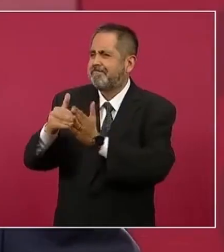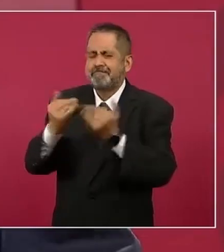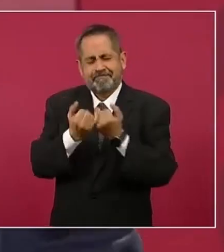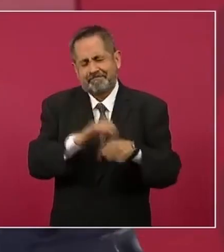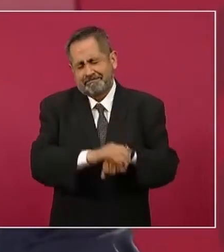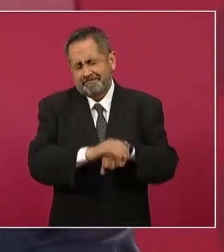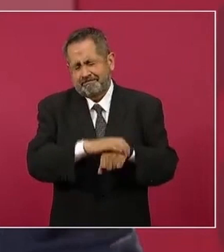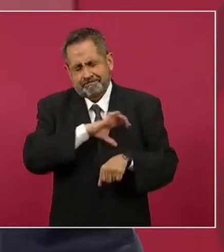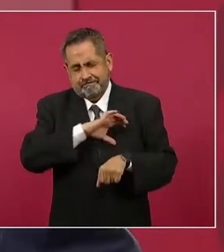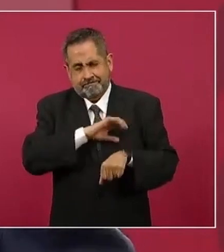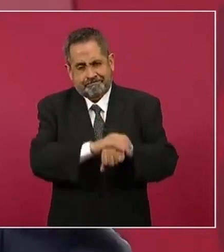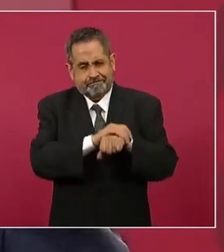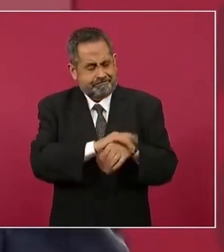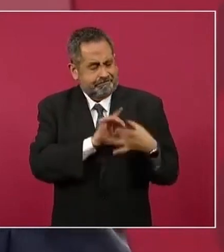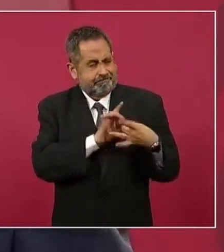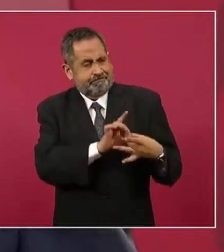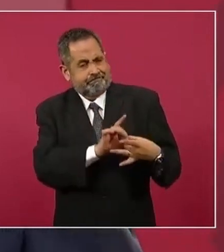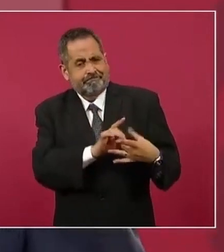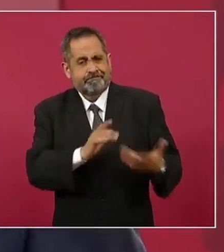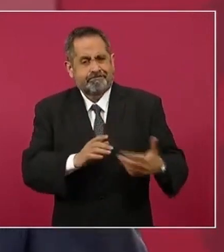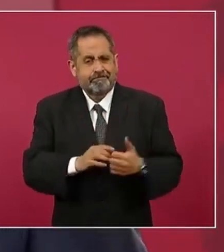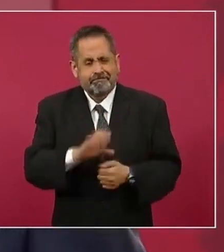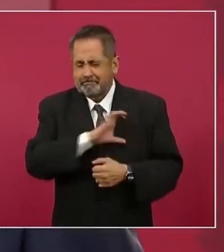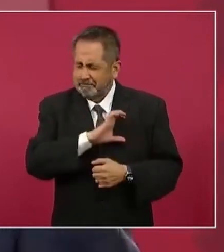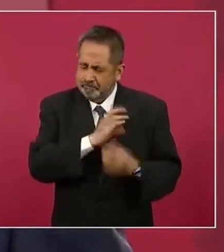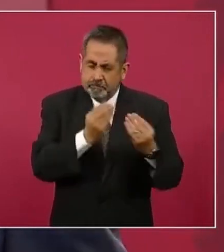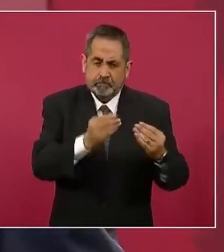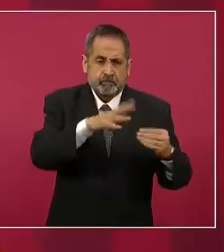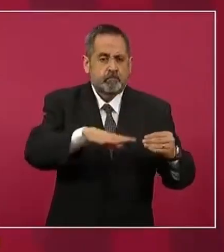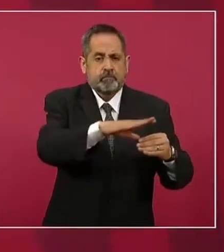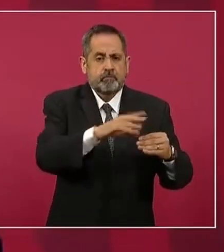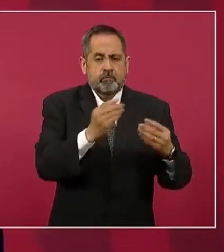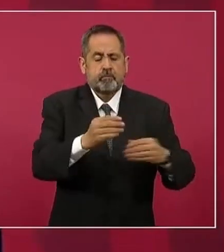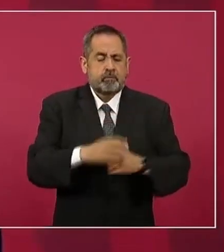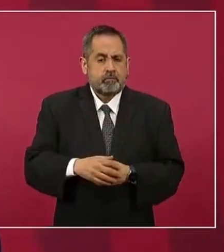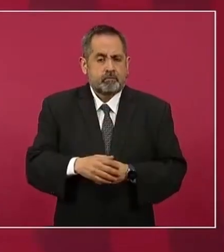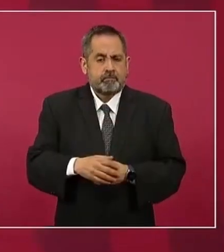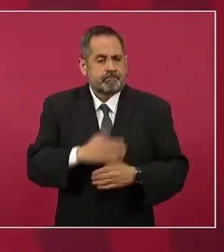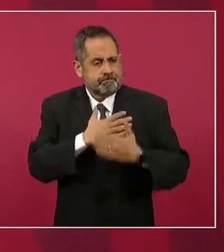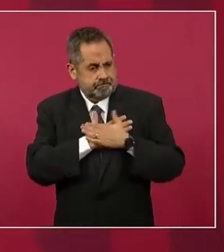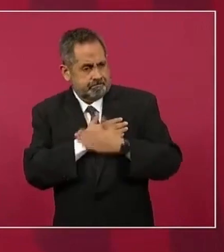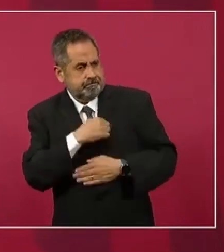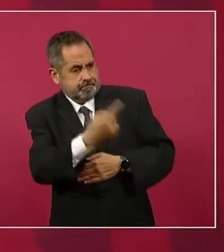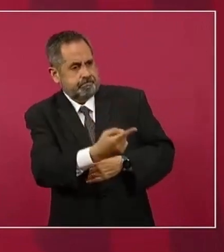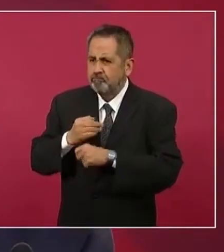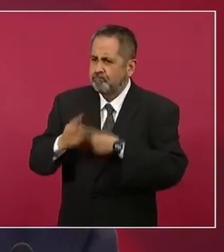que son mis amigos del alma, que nos queremos mucho y que amor con amor se paga.